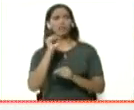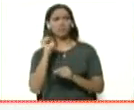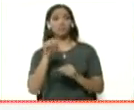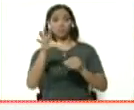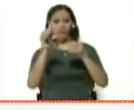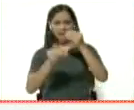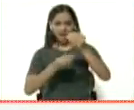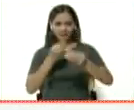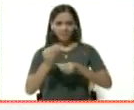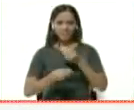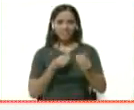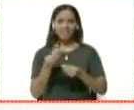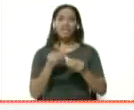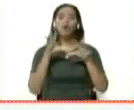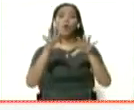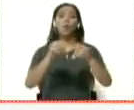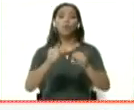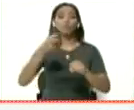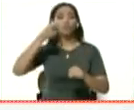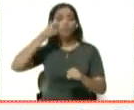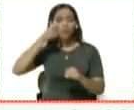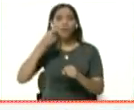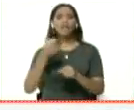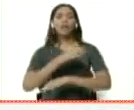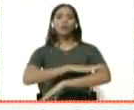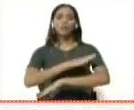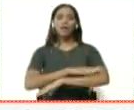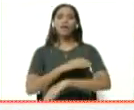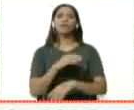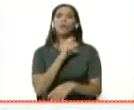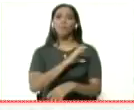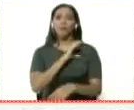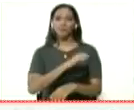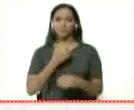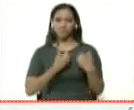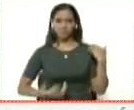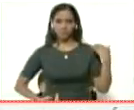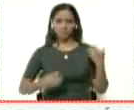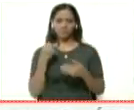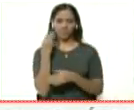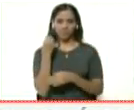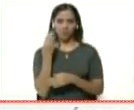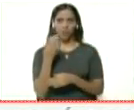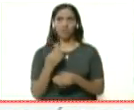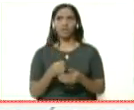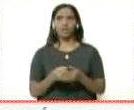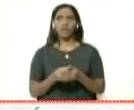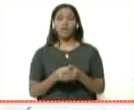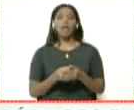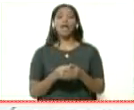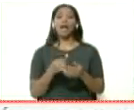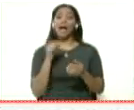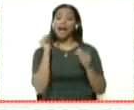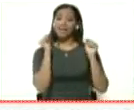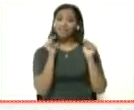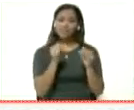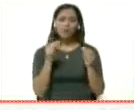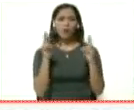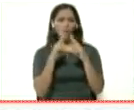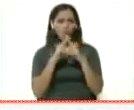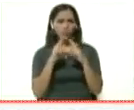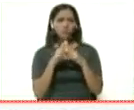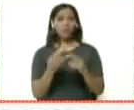seguimiento y control que realiza el puesto de comando presidencial en el Palacio de Miraflores. Daba a conocer importantes